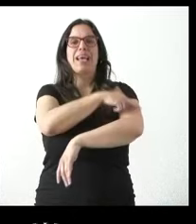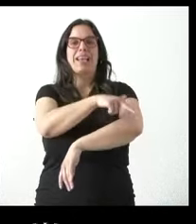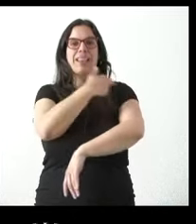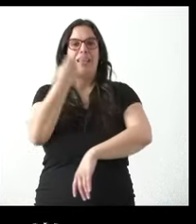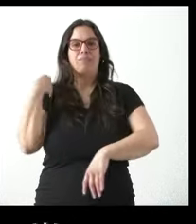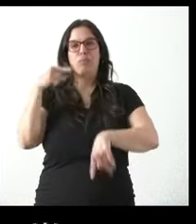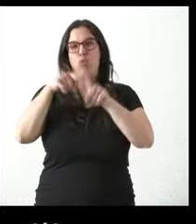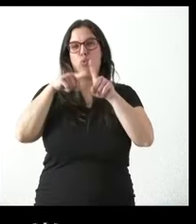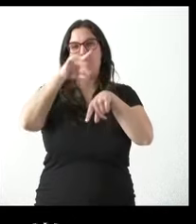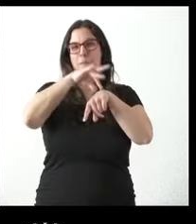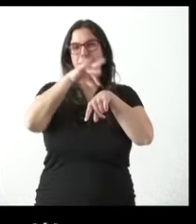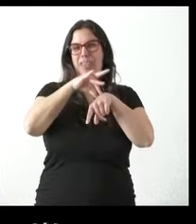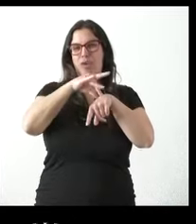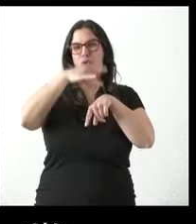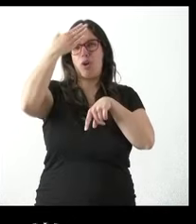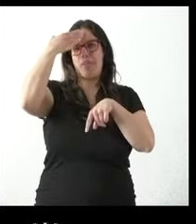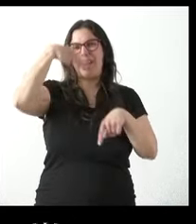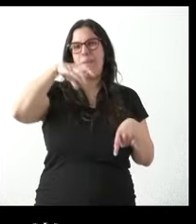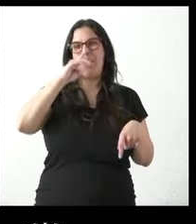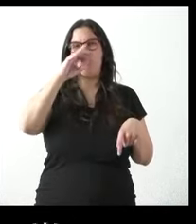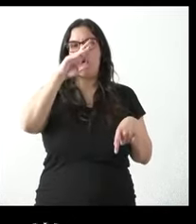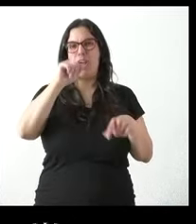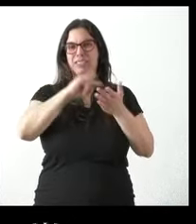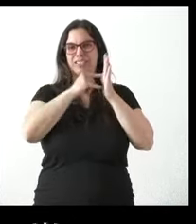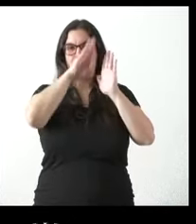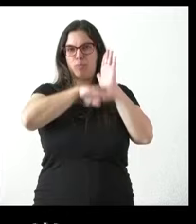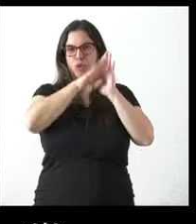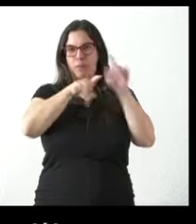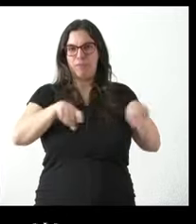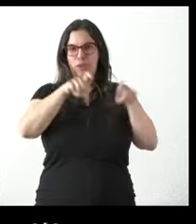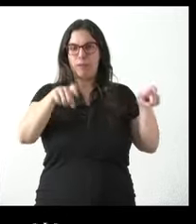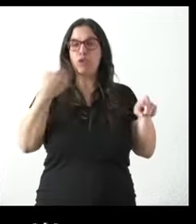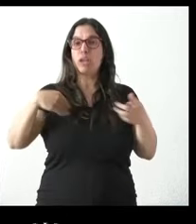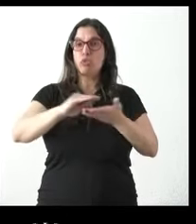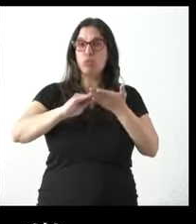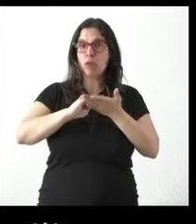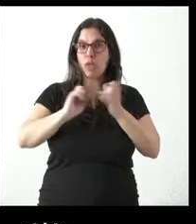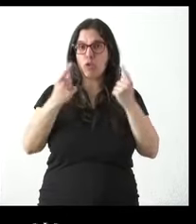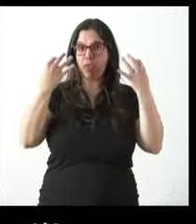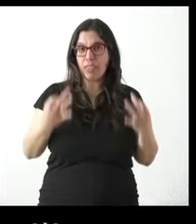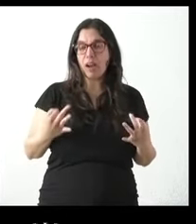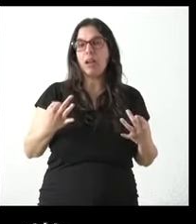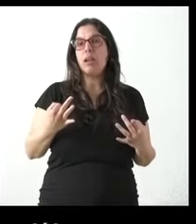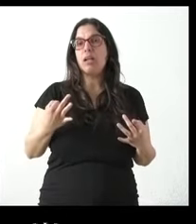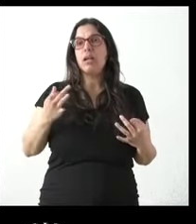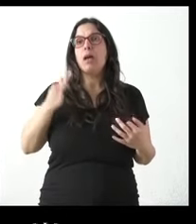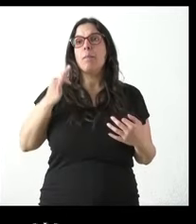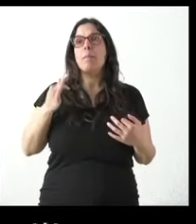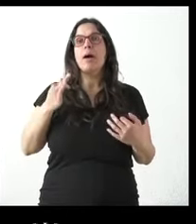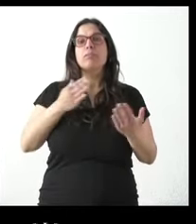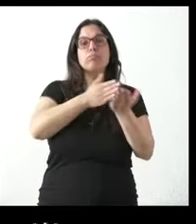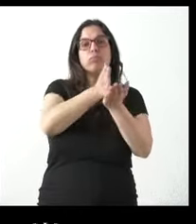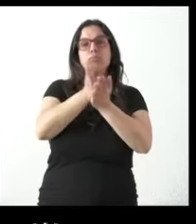enviaban un comunicado no sé cómo está el tema si ya está solventado definitivamente y qué y qué y qué habías de